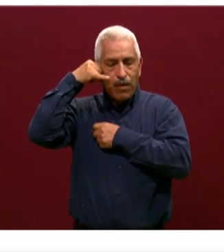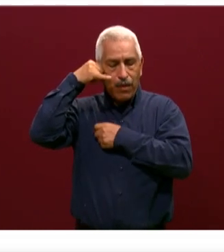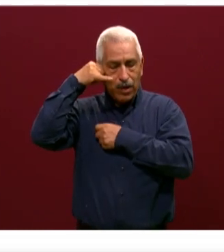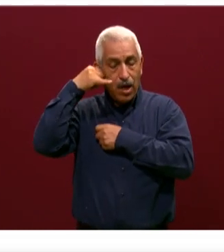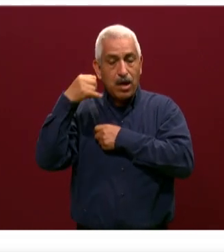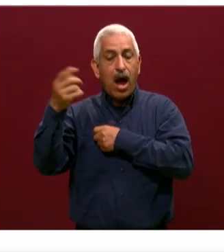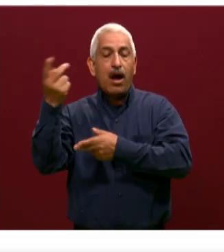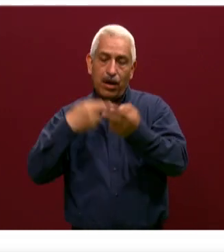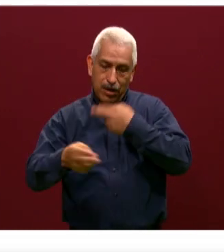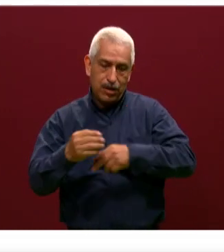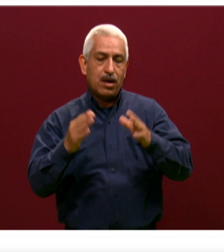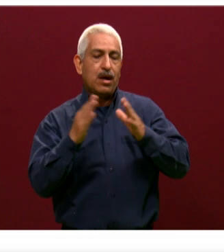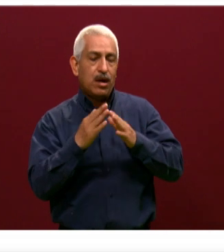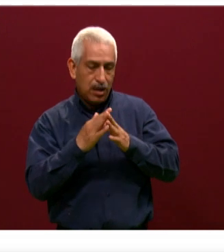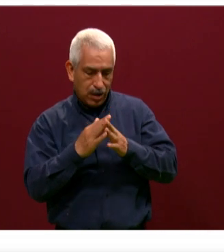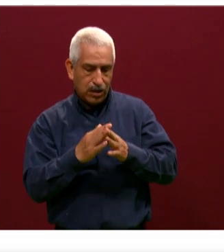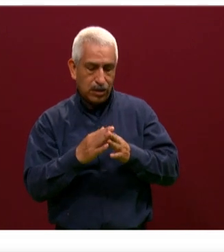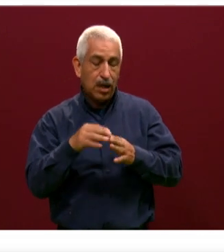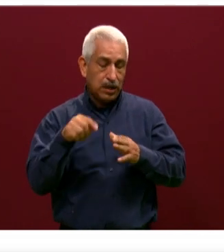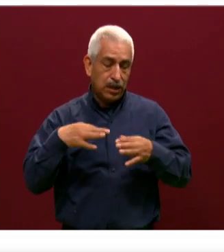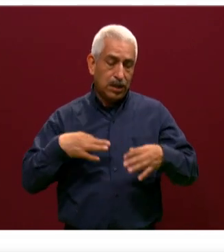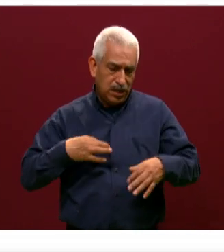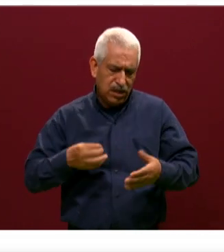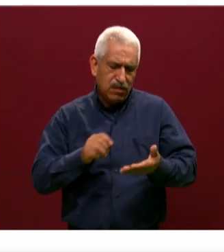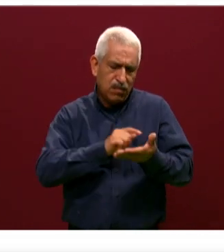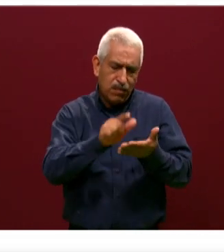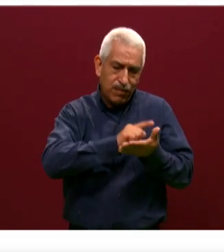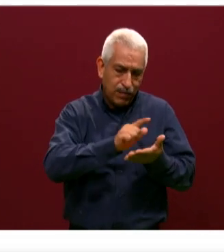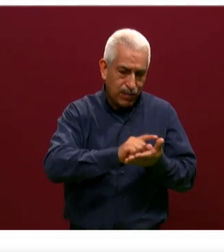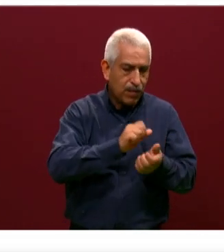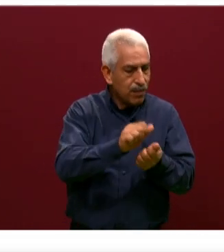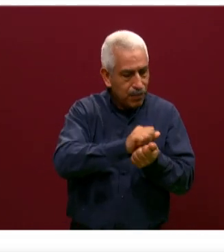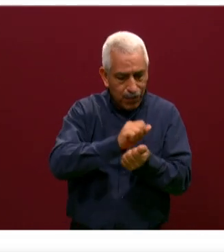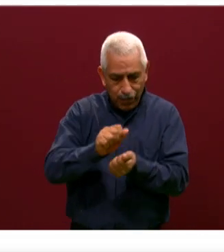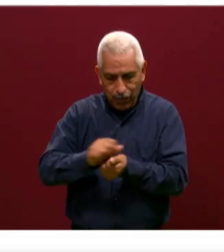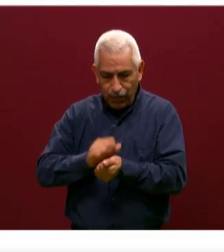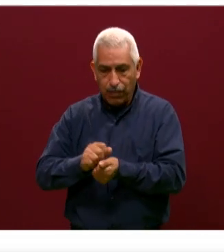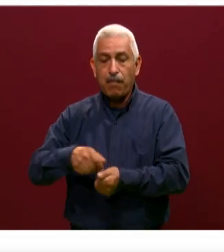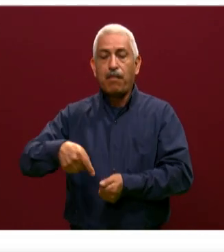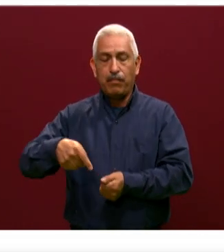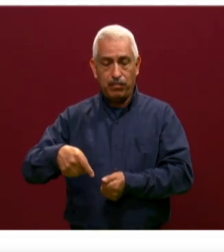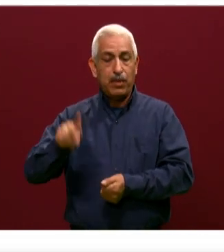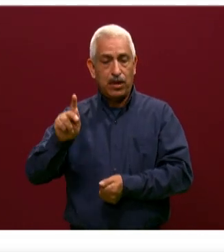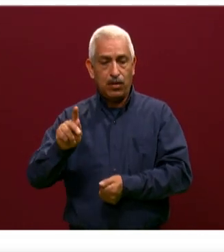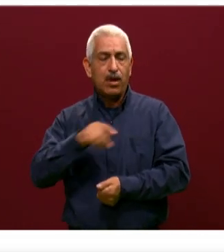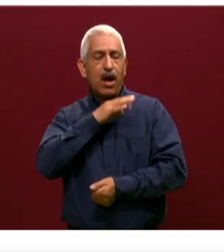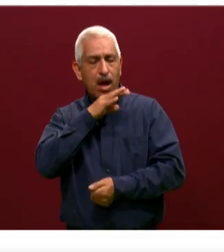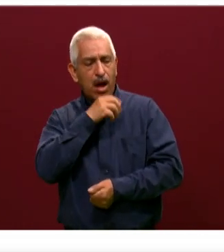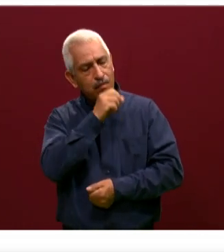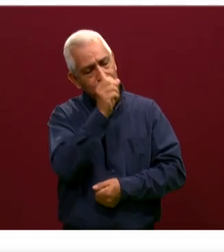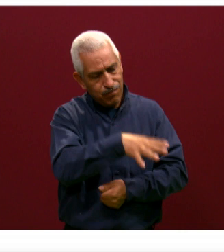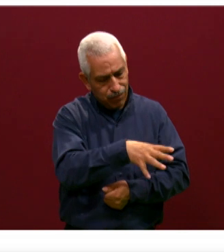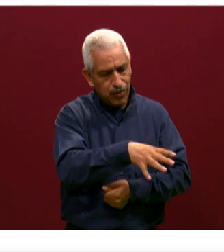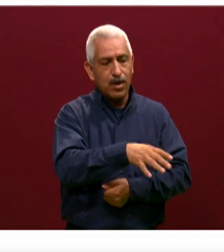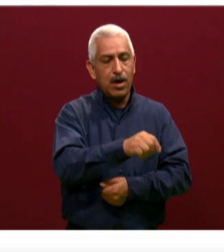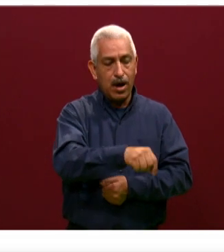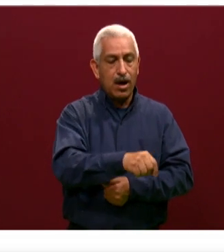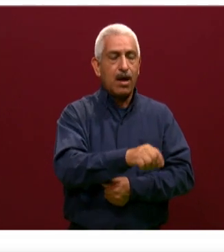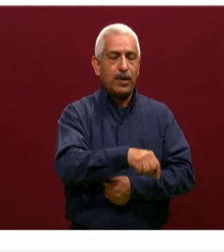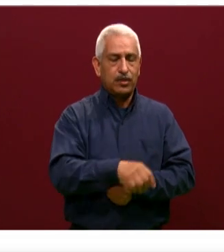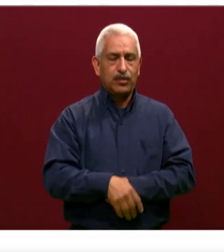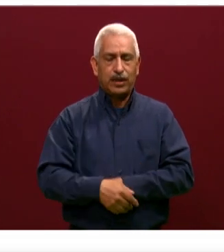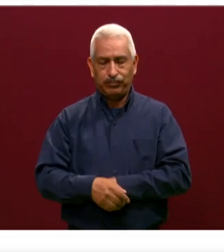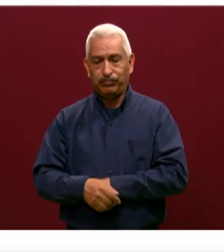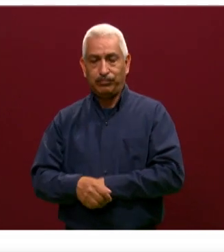casa, si es lavable, lo vamos a lavar de inmediato para poder utilizarlo al día siguiente. Y, bueno, pues si es desechable, lo vamos